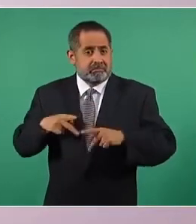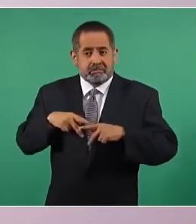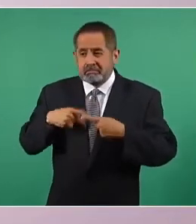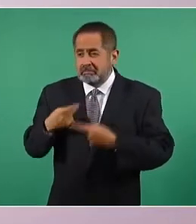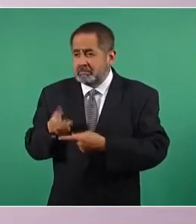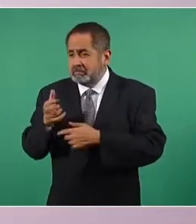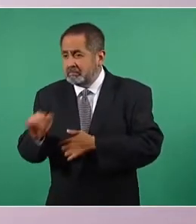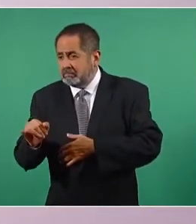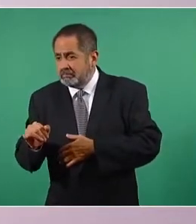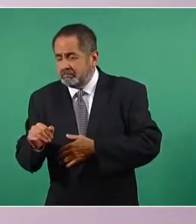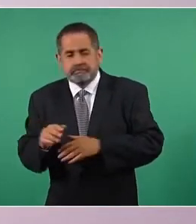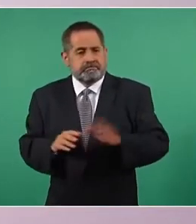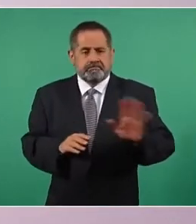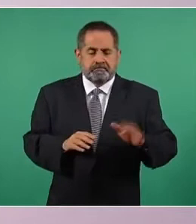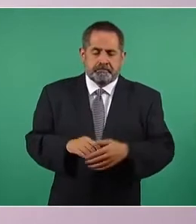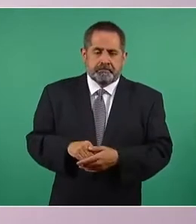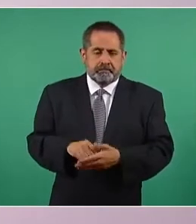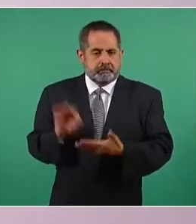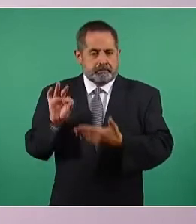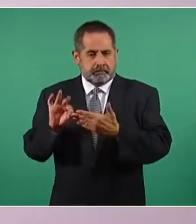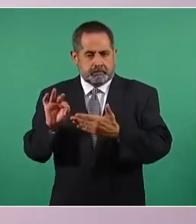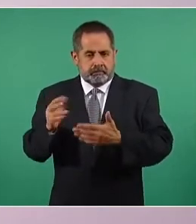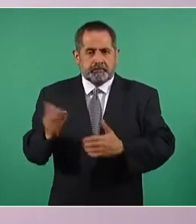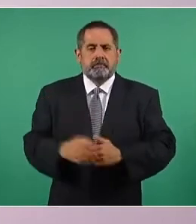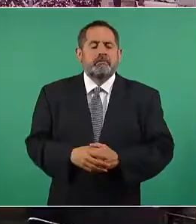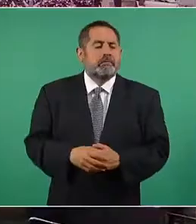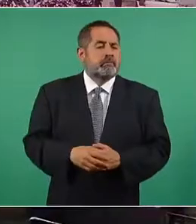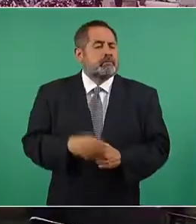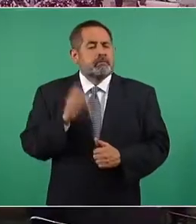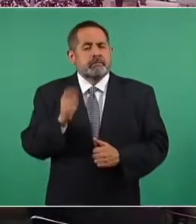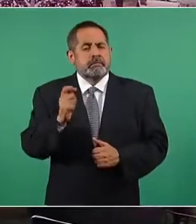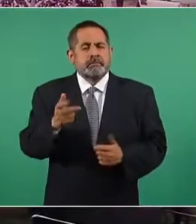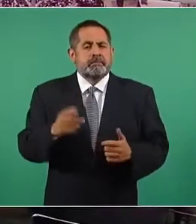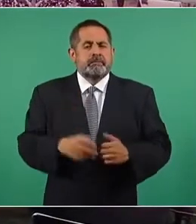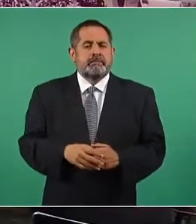hasta ahí la cita. Sin embargo,